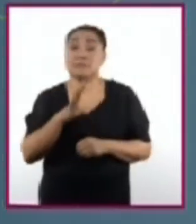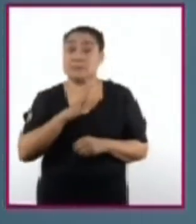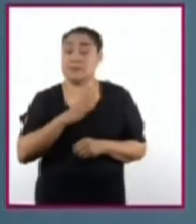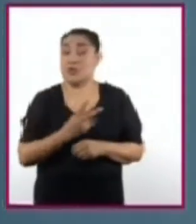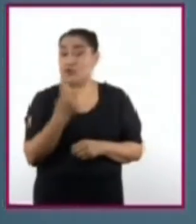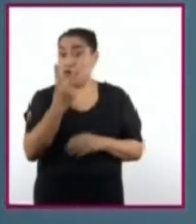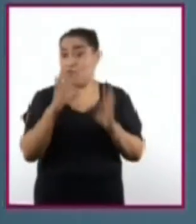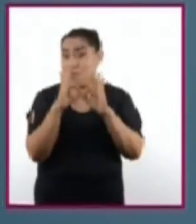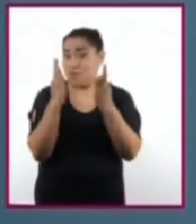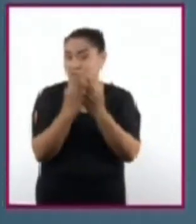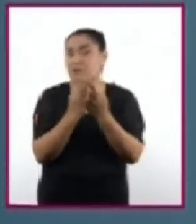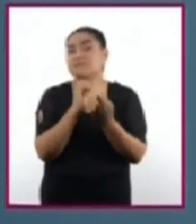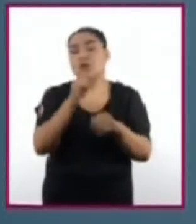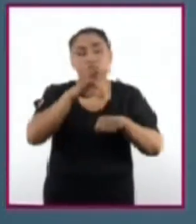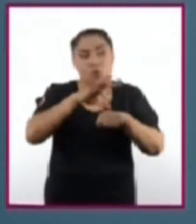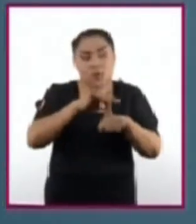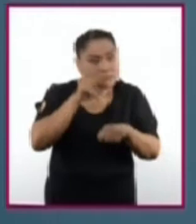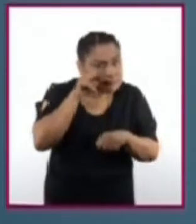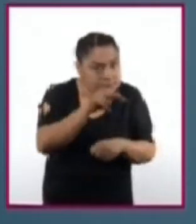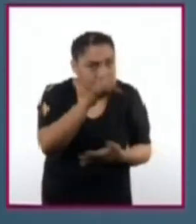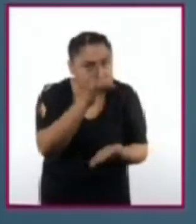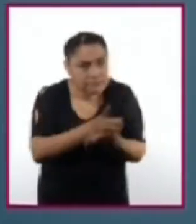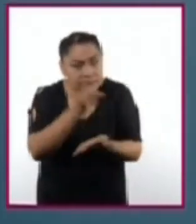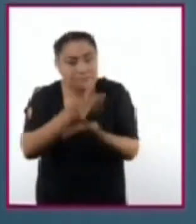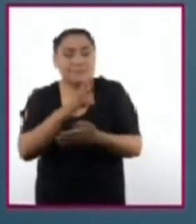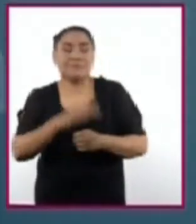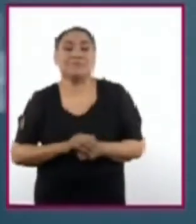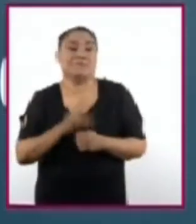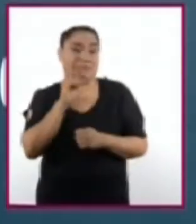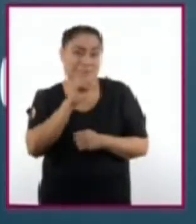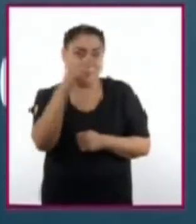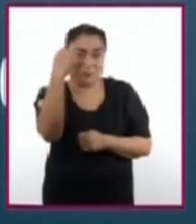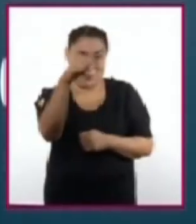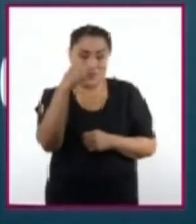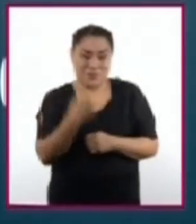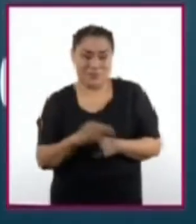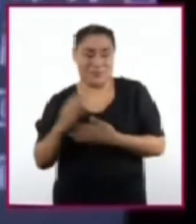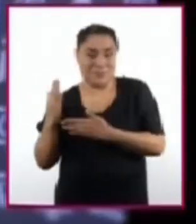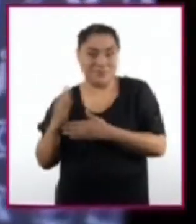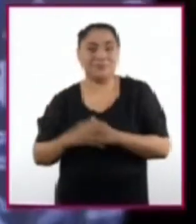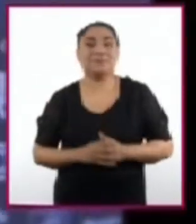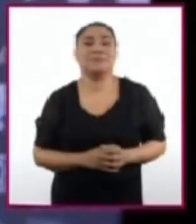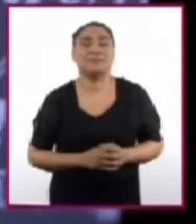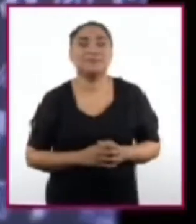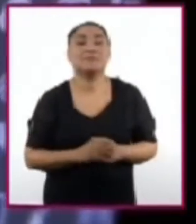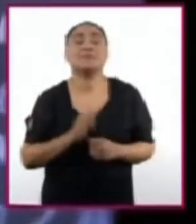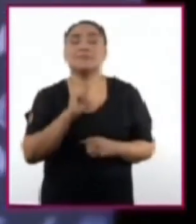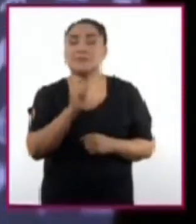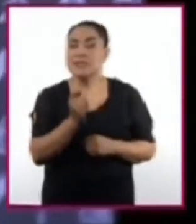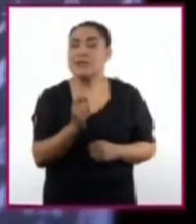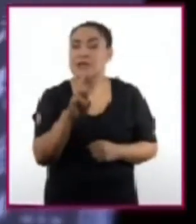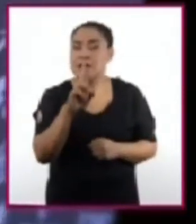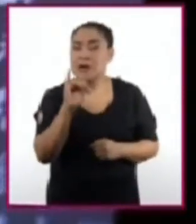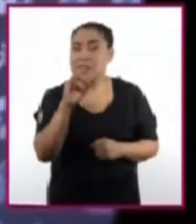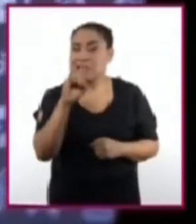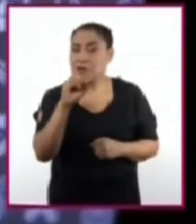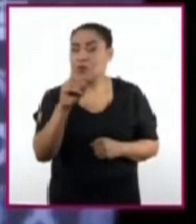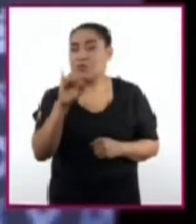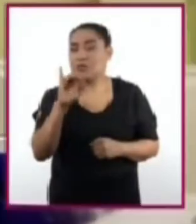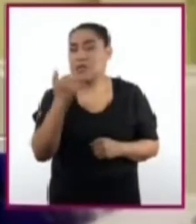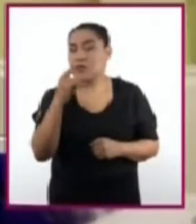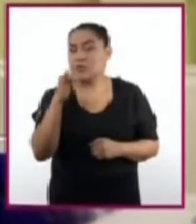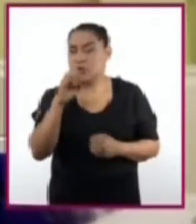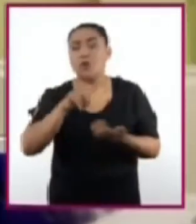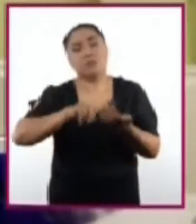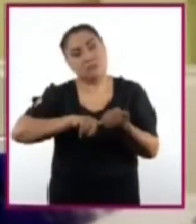modalidades de diagnóstico médico, el radiodiagnóstico y la medicina nuclear. El radiodiagnóstico permite obtener